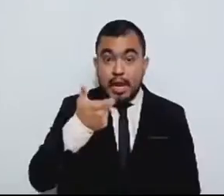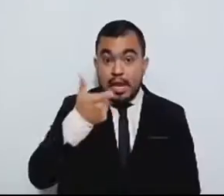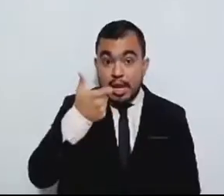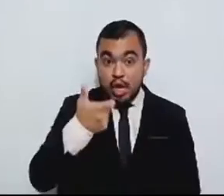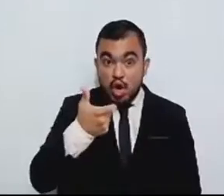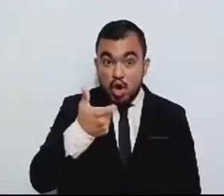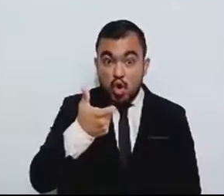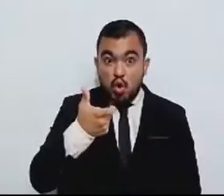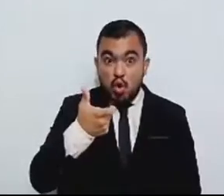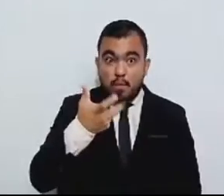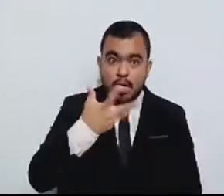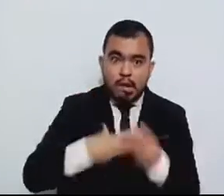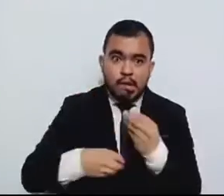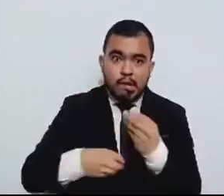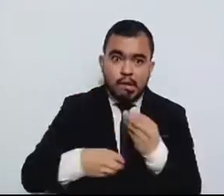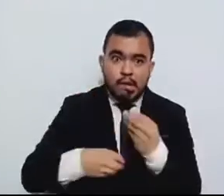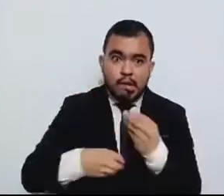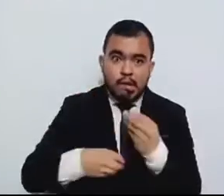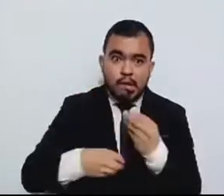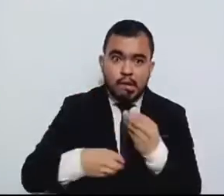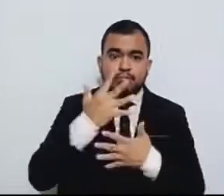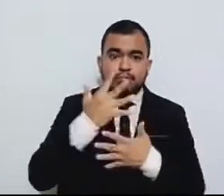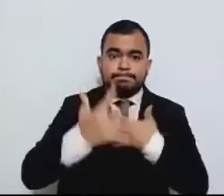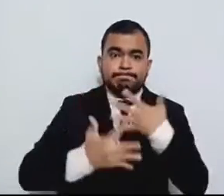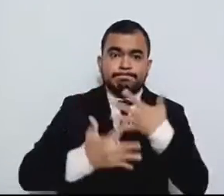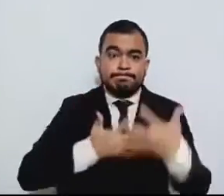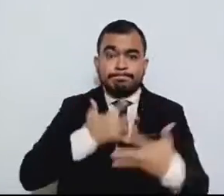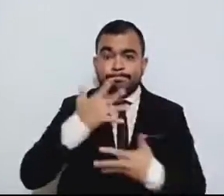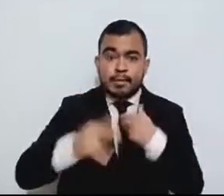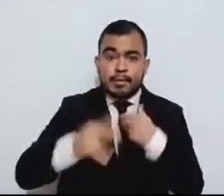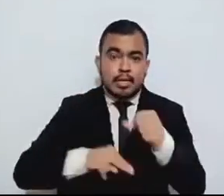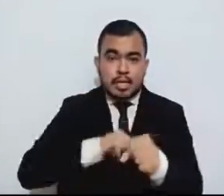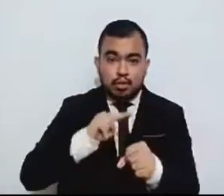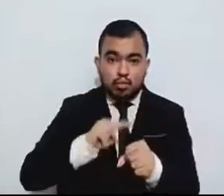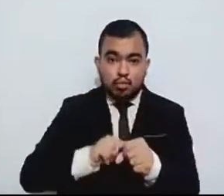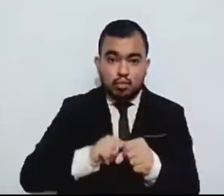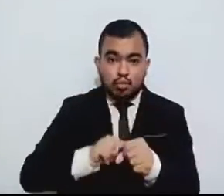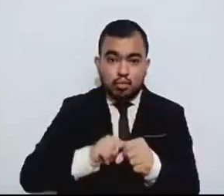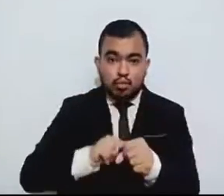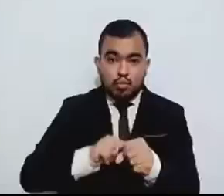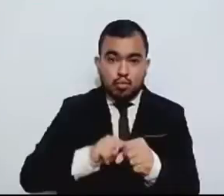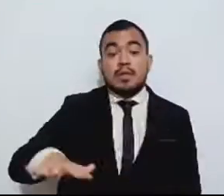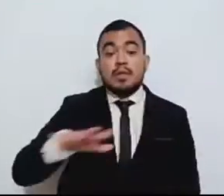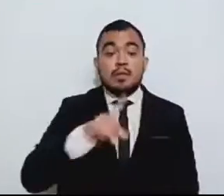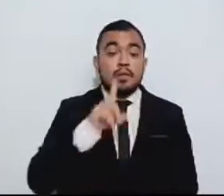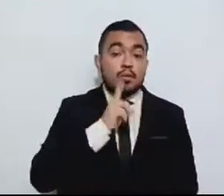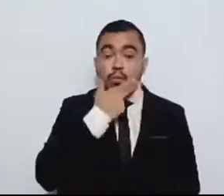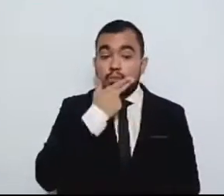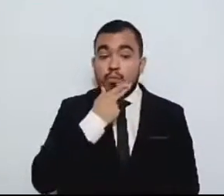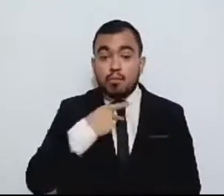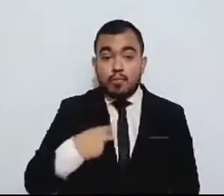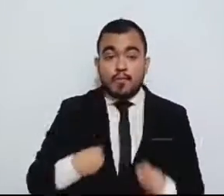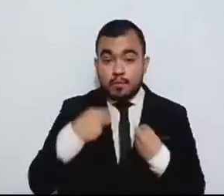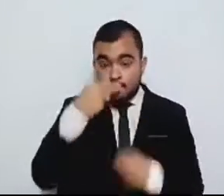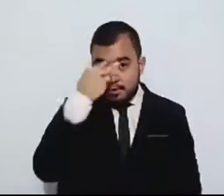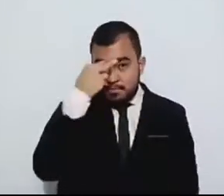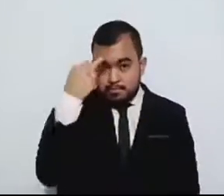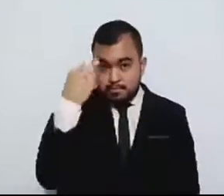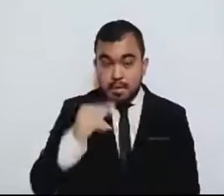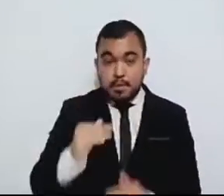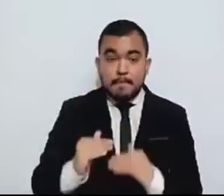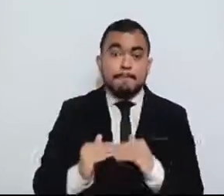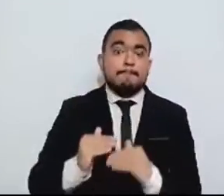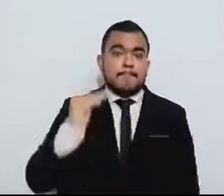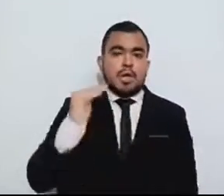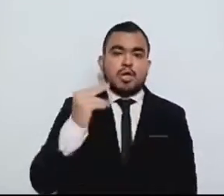tienen en la vida de las y de los mexicanos aumentó 202 por ciento en el 2020,